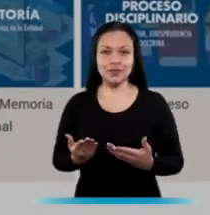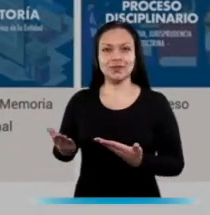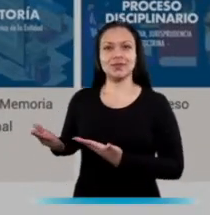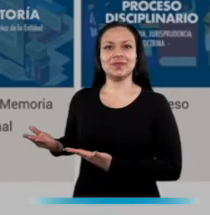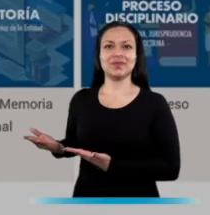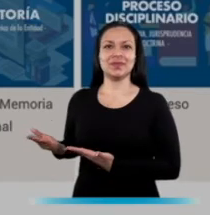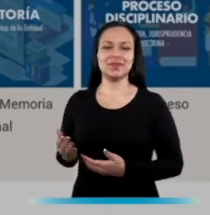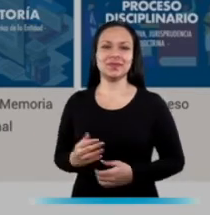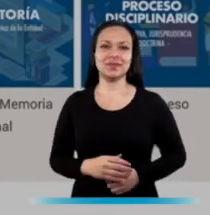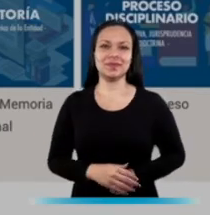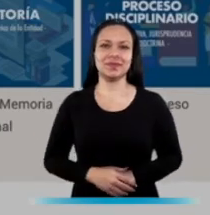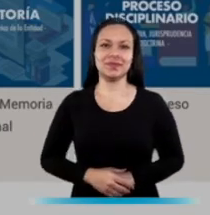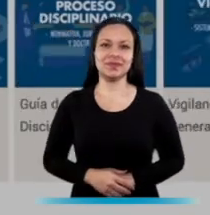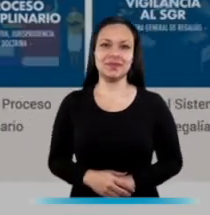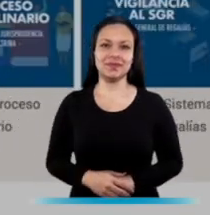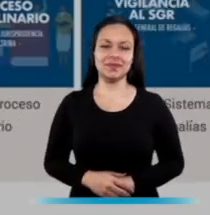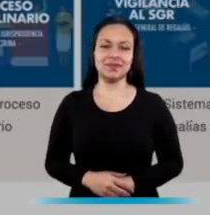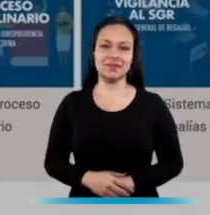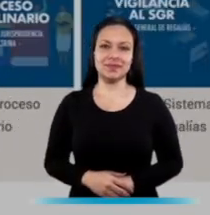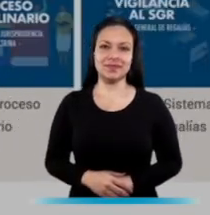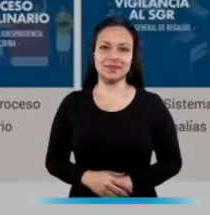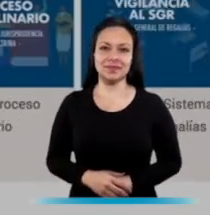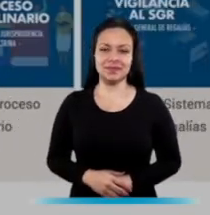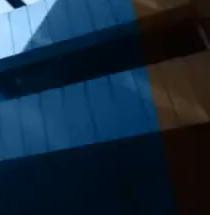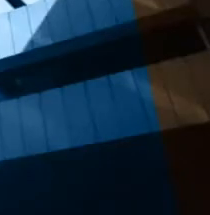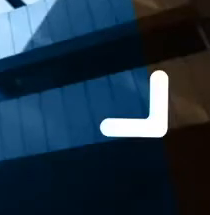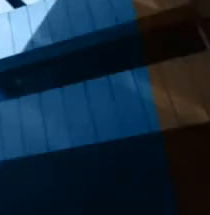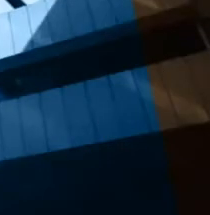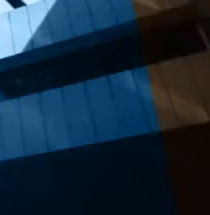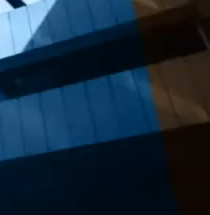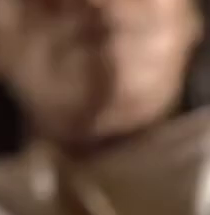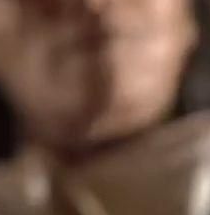www.procuraduría.gov.co